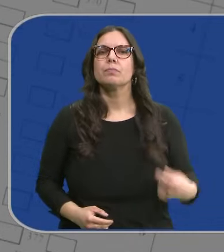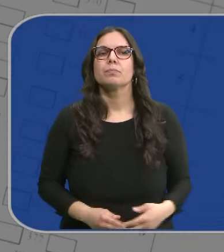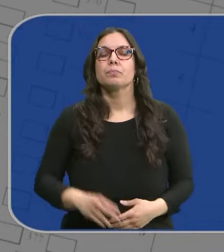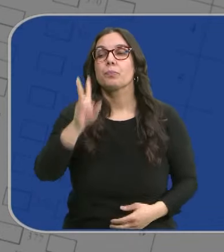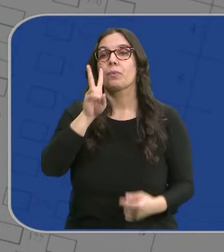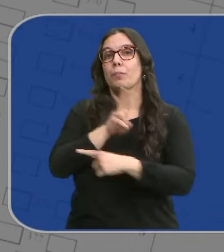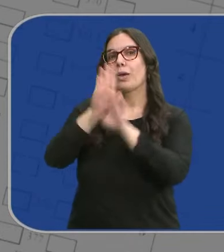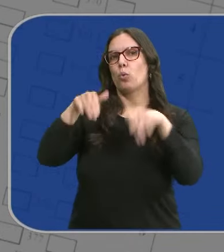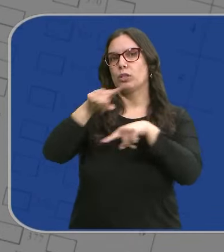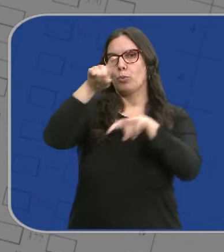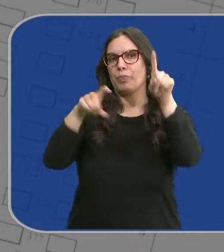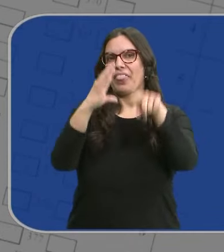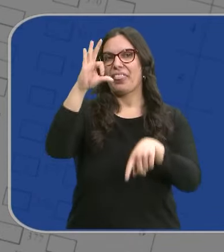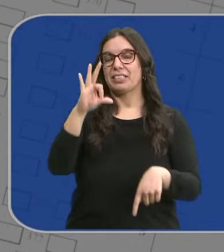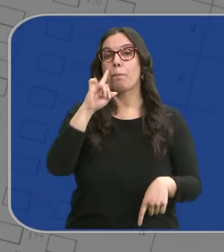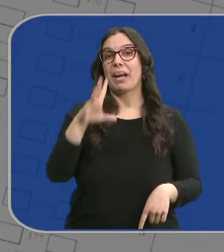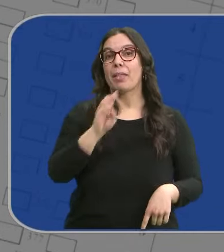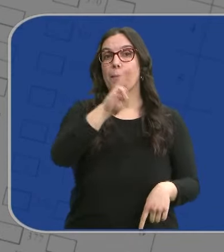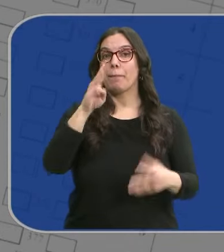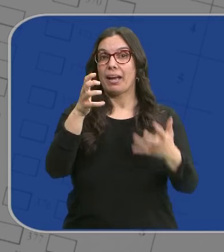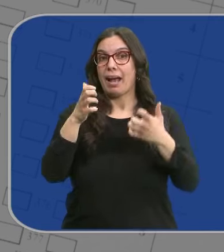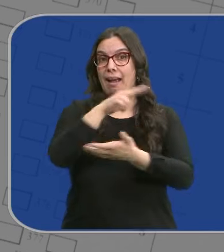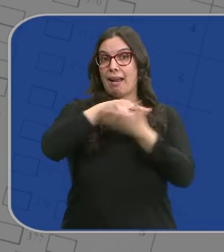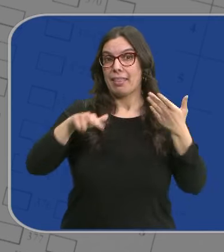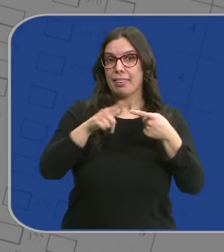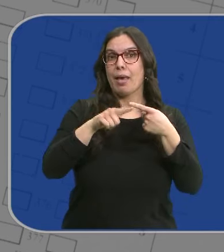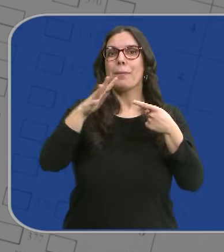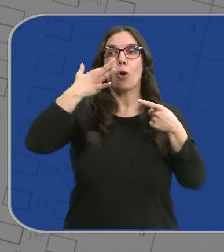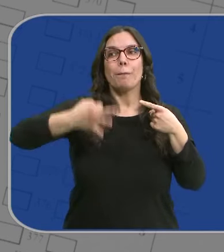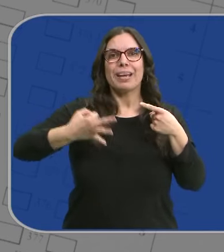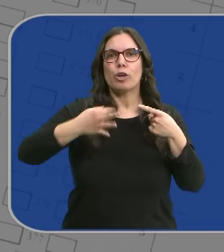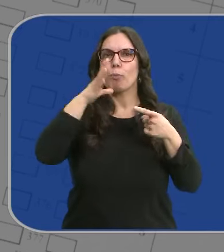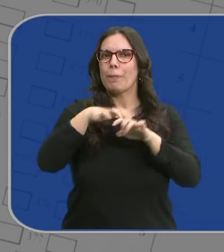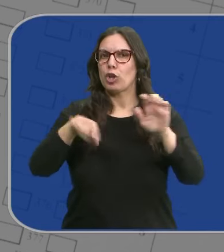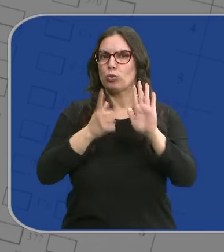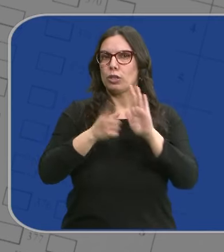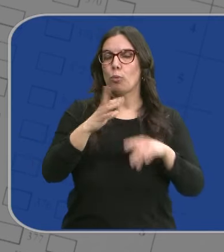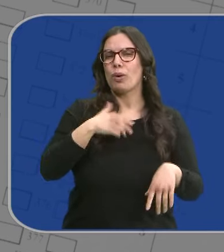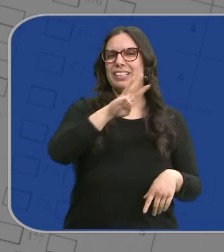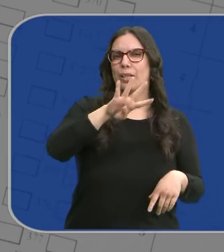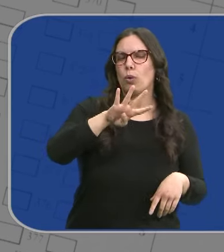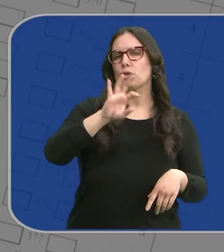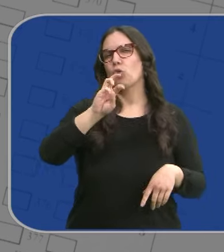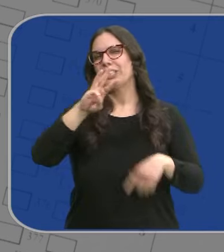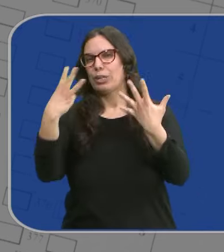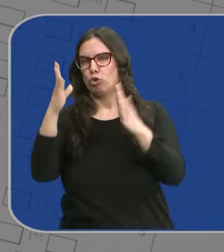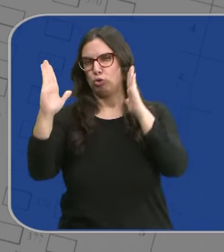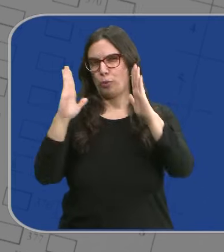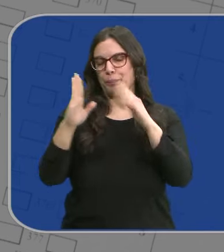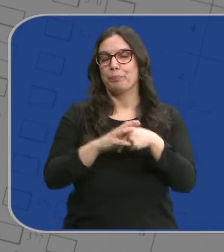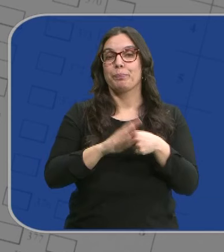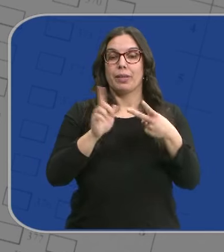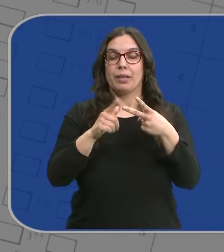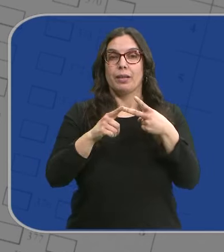Este que ven es el último CIS. El PP ganaría las elecciones gallegas, aunque peligra la mayoría absoluta. Obtendría entre 34 y 38 escaños.